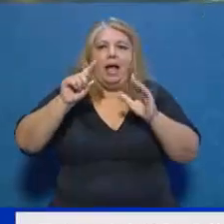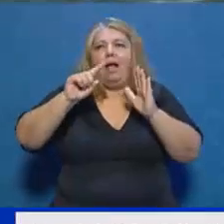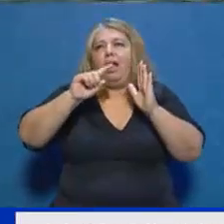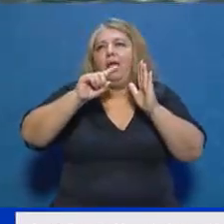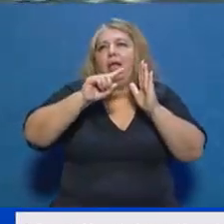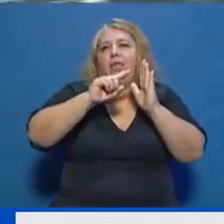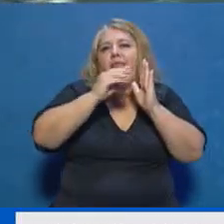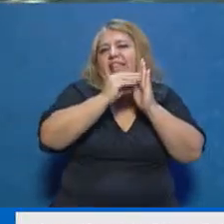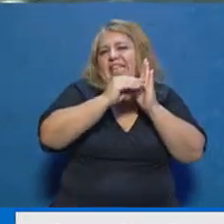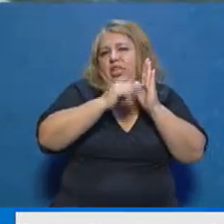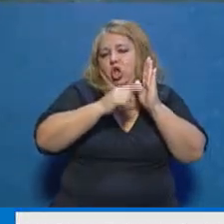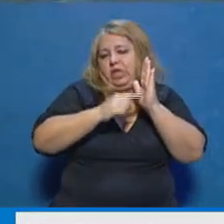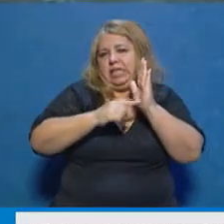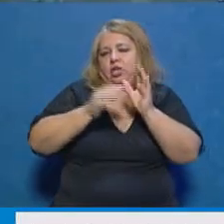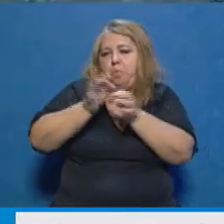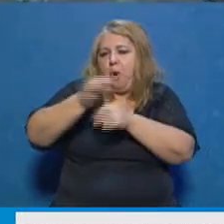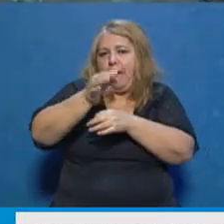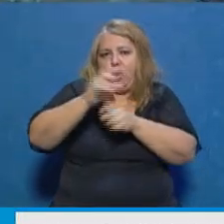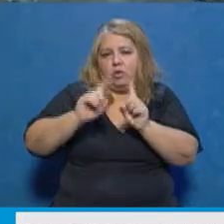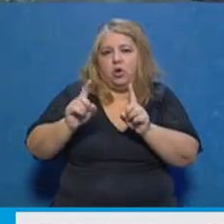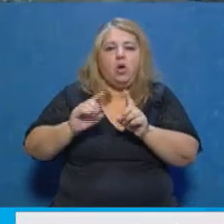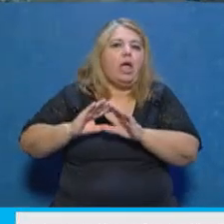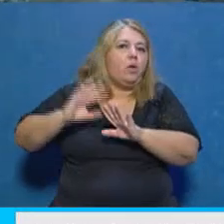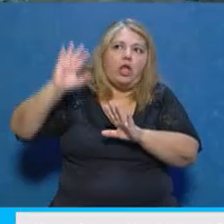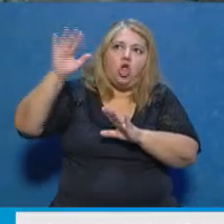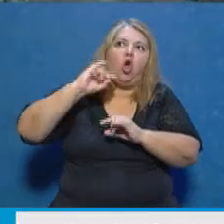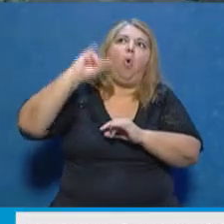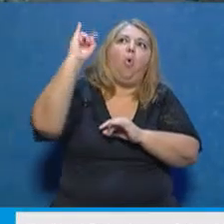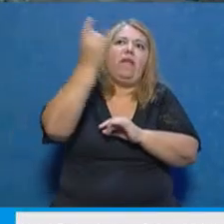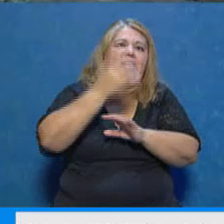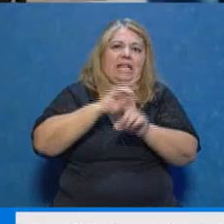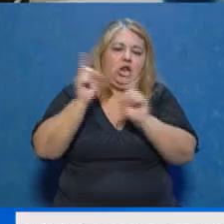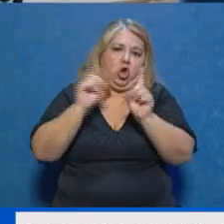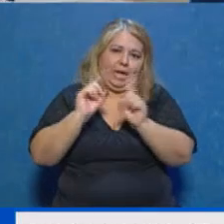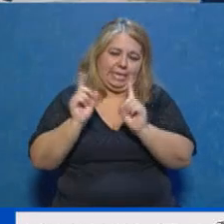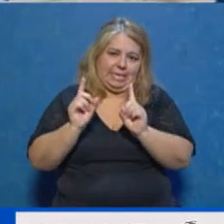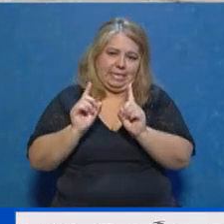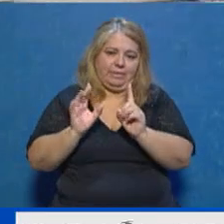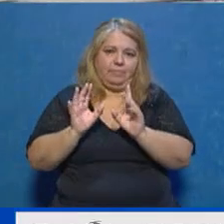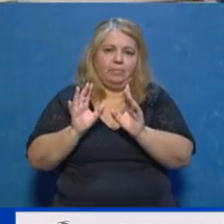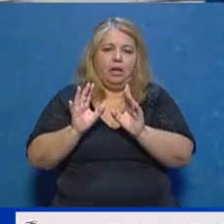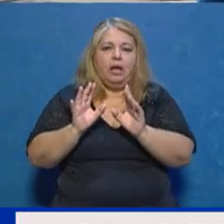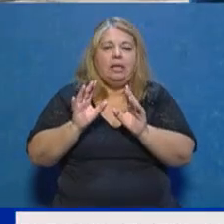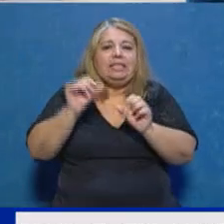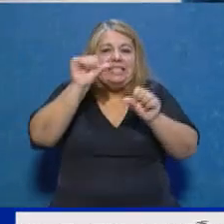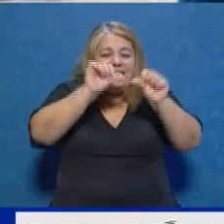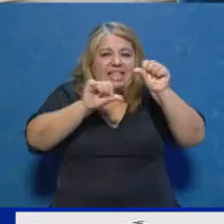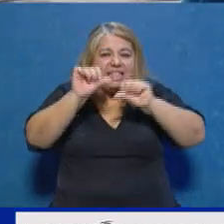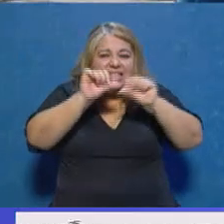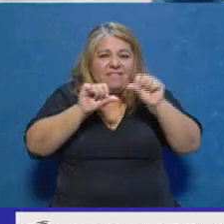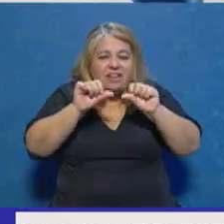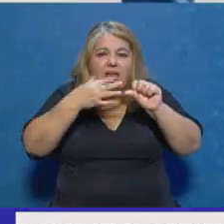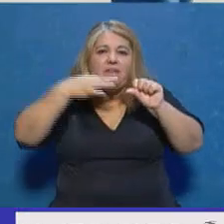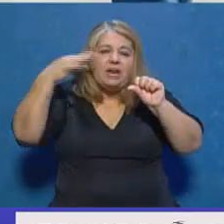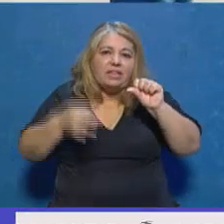universal. Con el uso del cubrebocas, la verdad es que evidencia científica no tiene, no tiene.